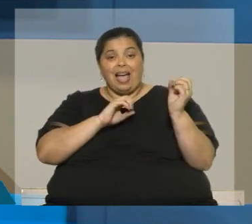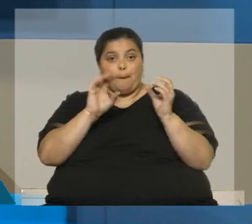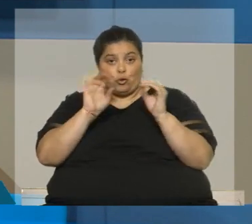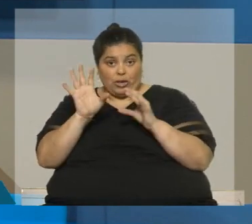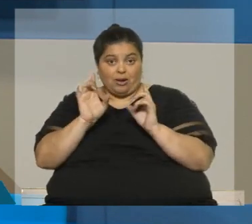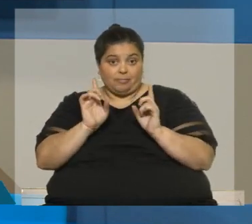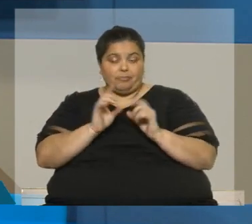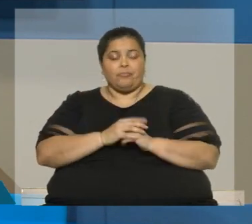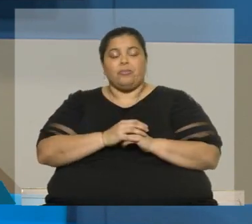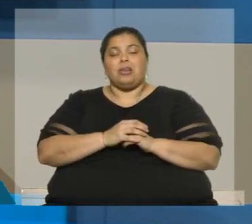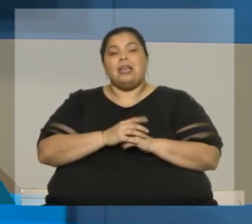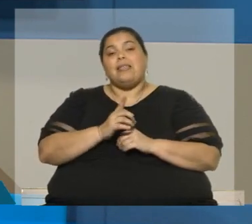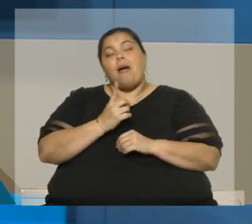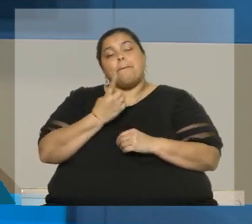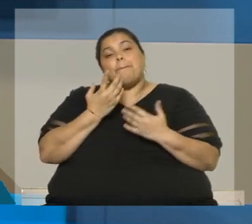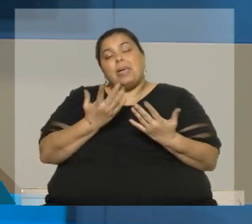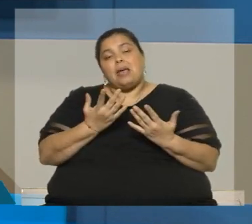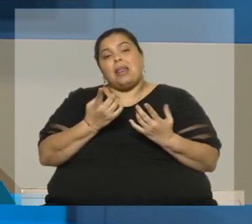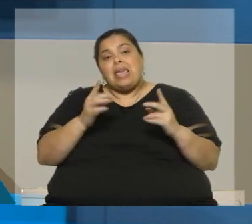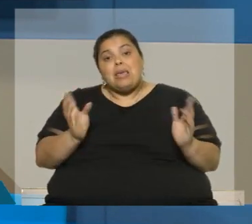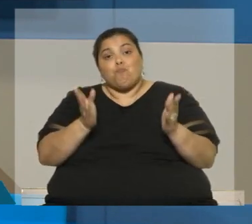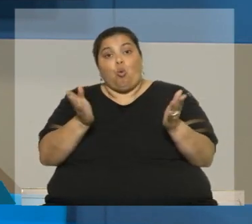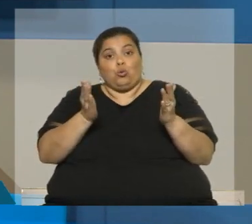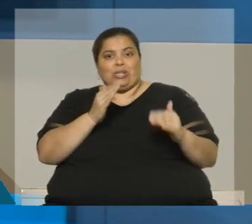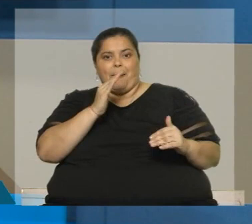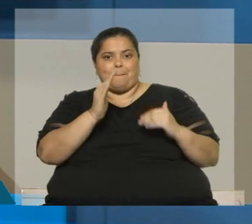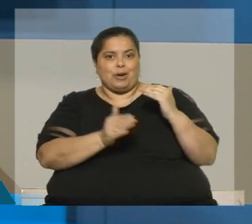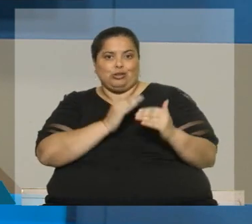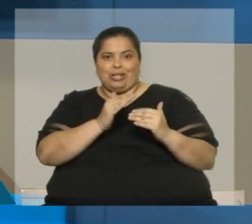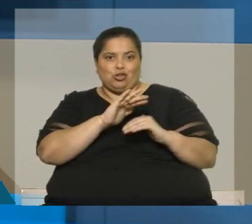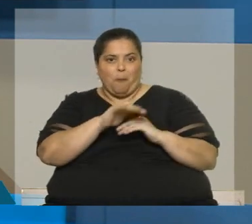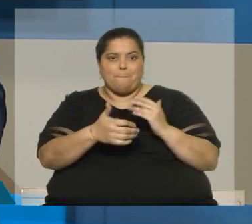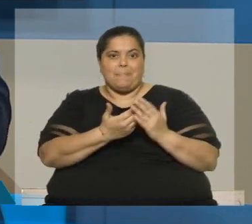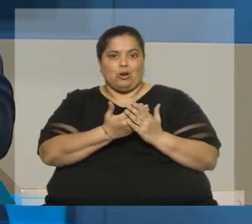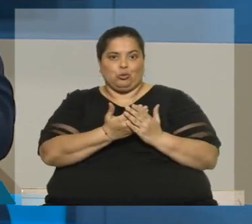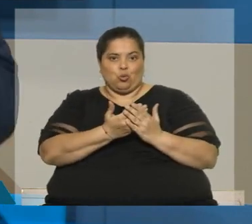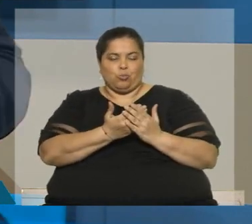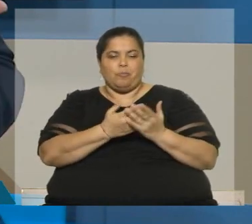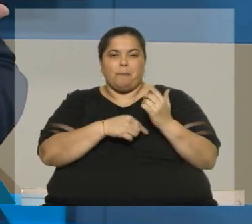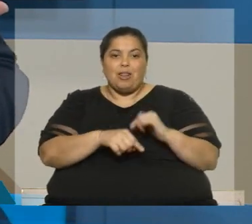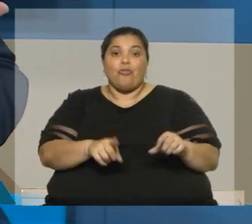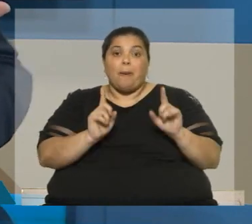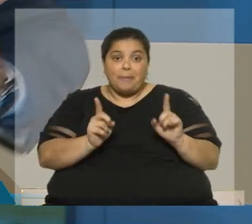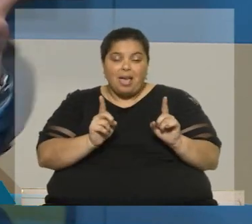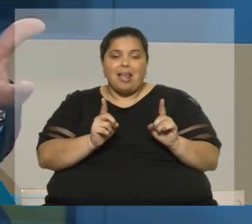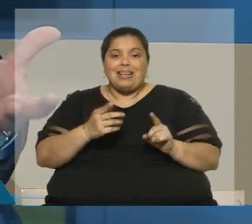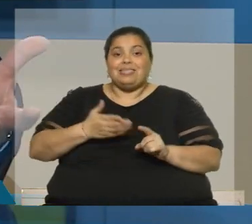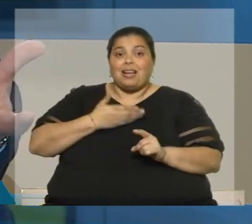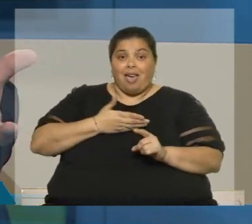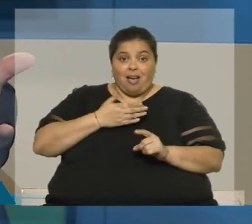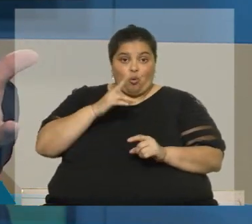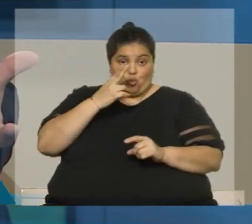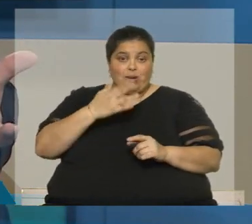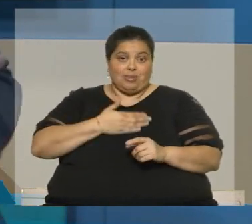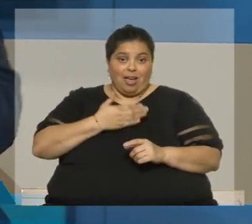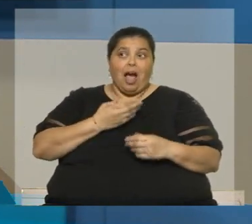de mercados y que, por lo tanto, impulsa el proceso del Mercosur, pero a su vez se queja porque no se avanza con